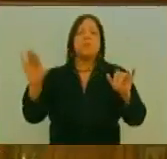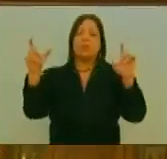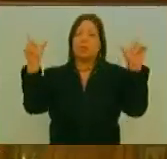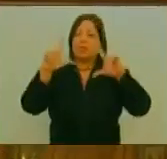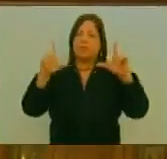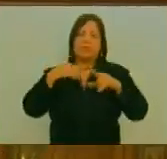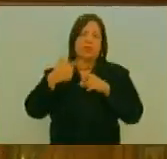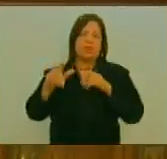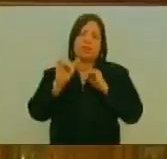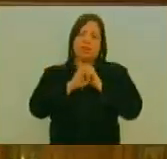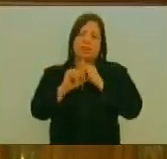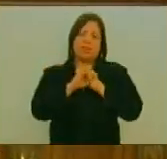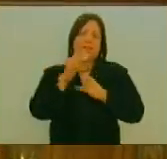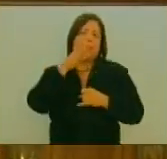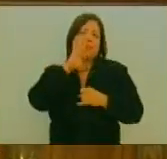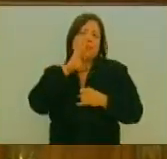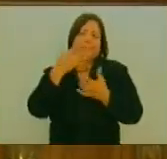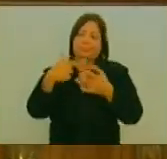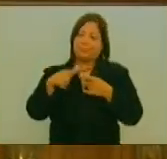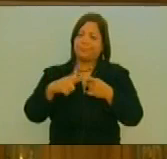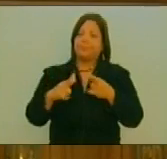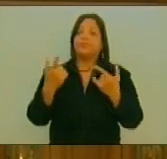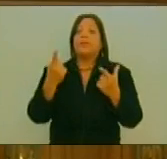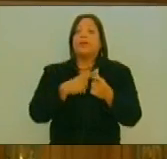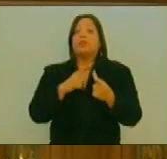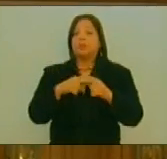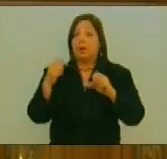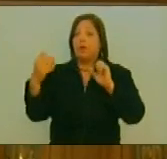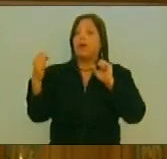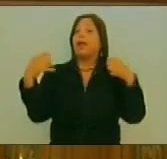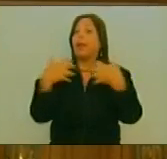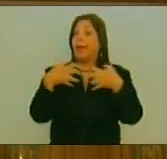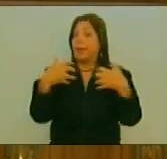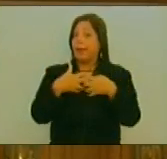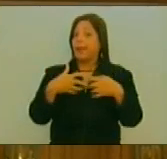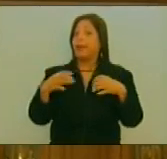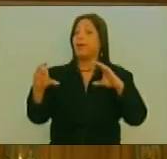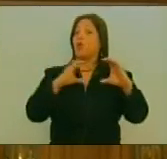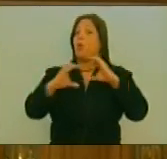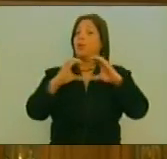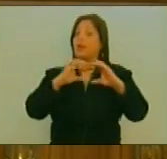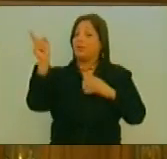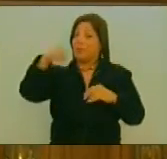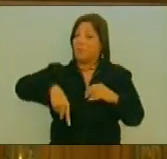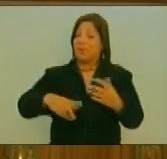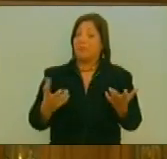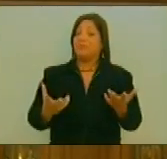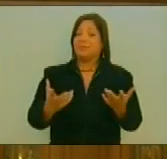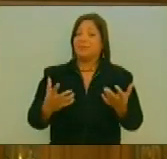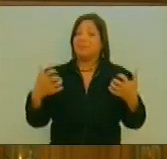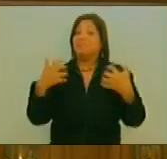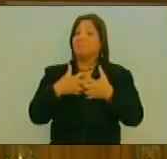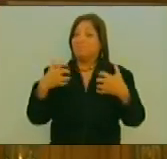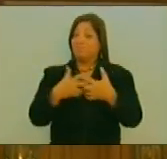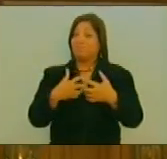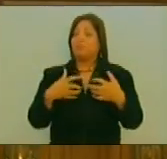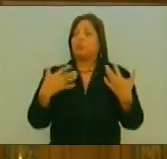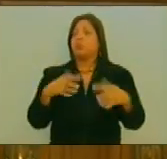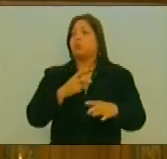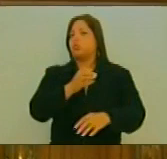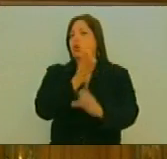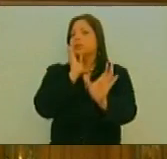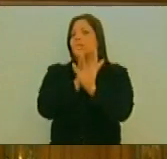Comunicación Sabemos Que Hemos Estado Enfrentando Y Ellos Mismos Lo Manifestaban La Guerra Mediática